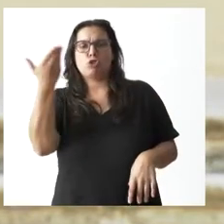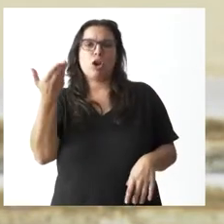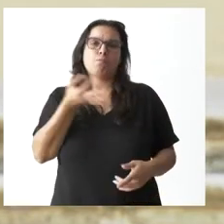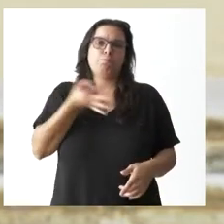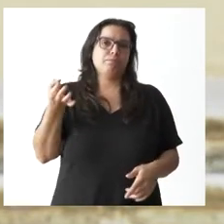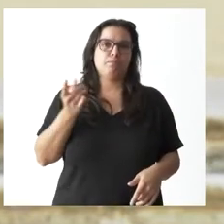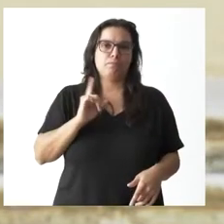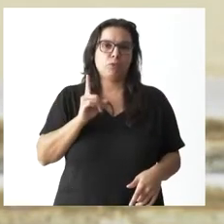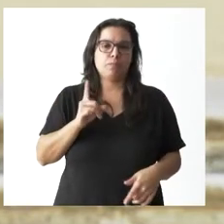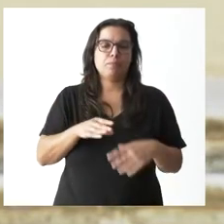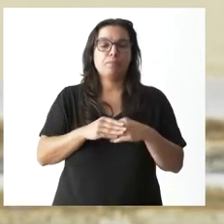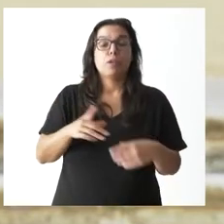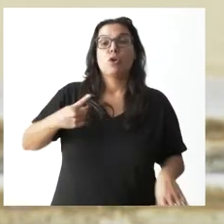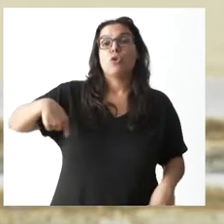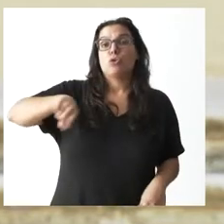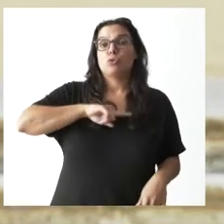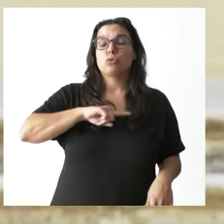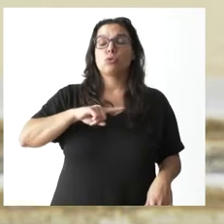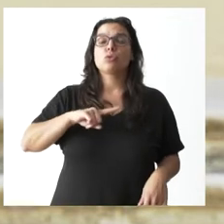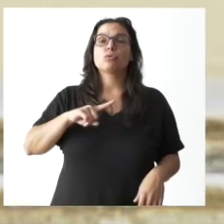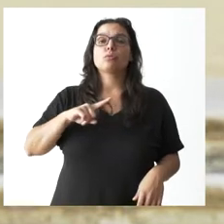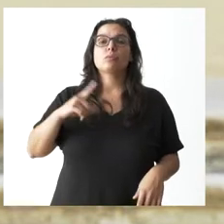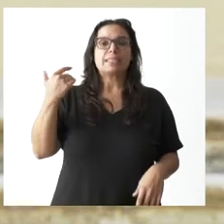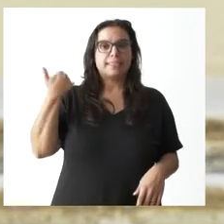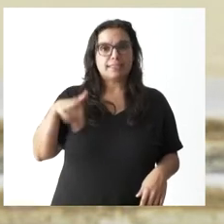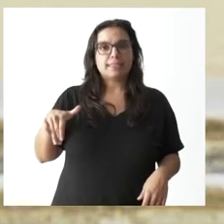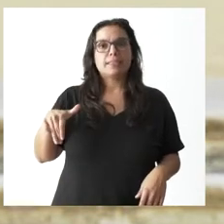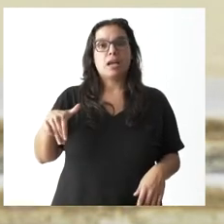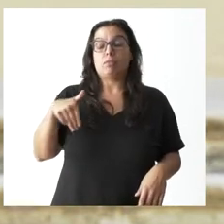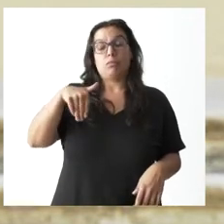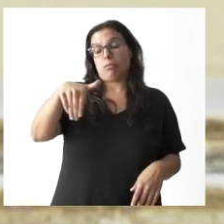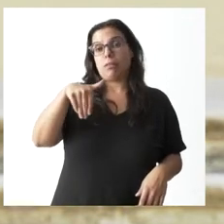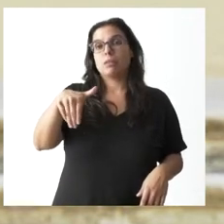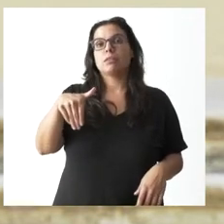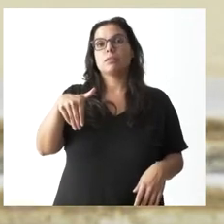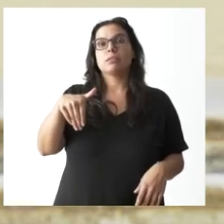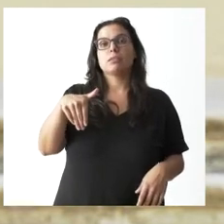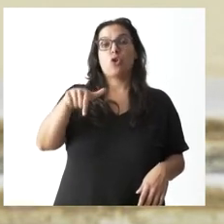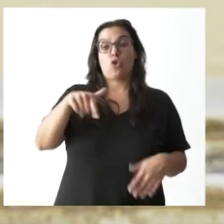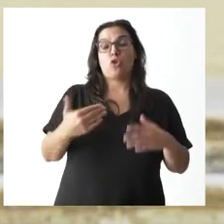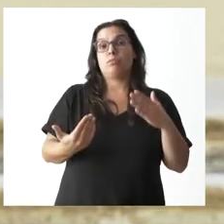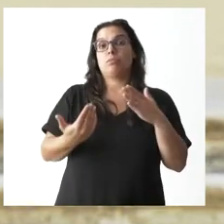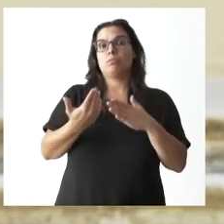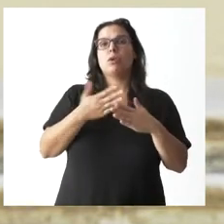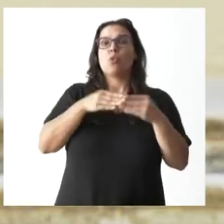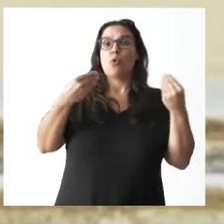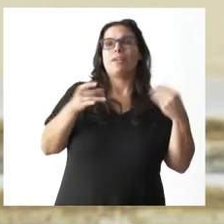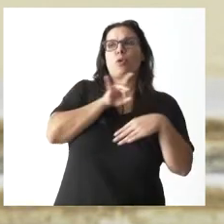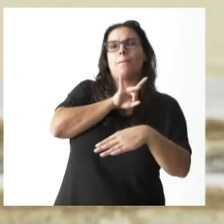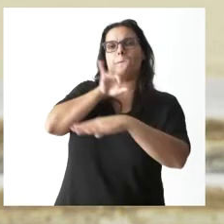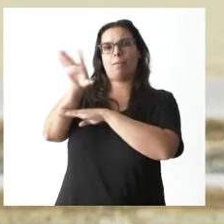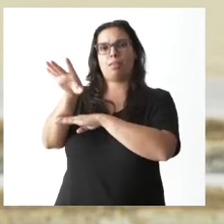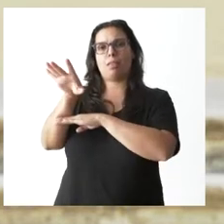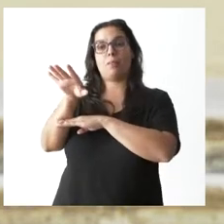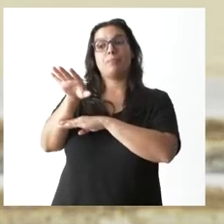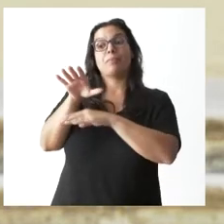Nosotros le hemos remitido o le vamos a remitir a lo largo de esta mañana un documento en el